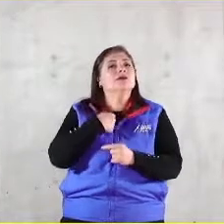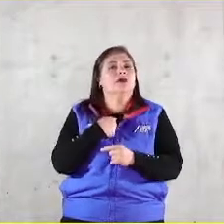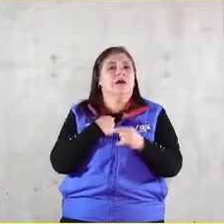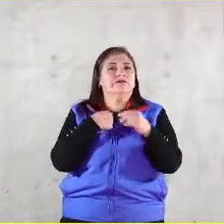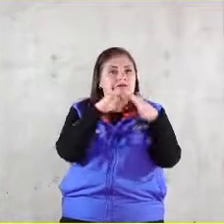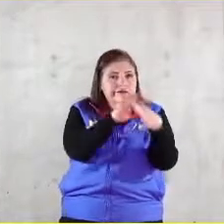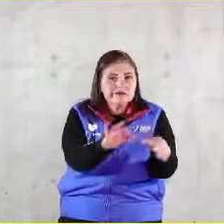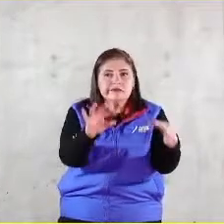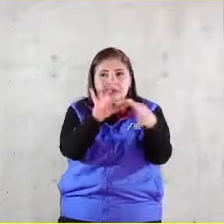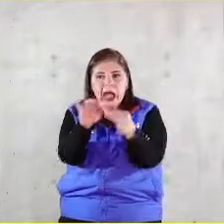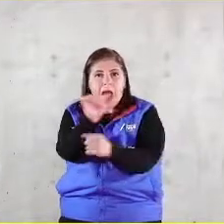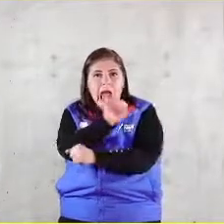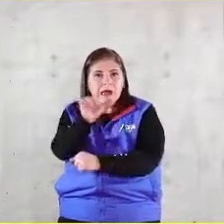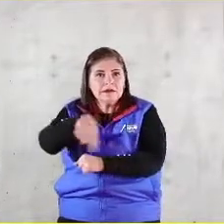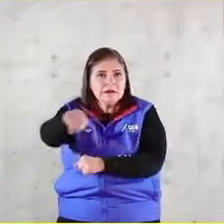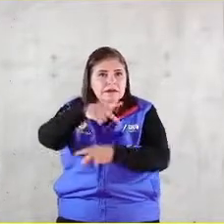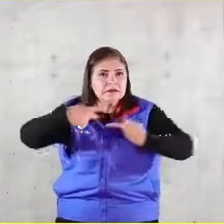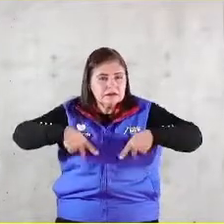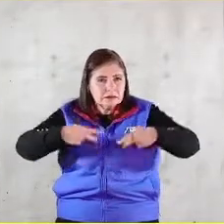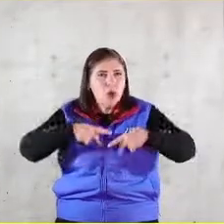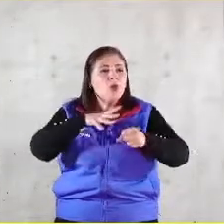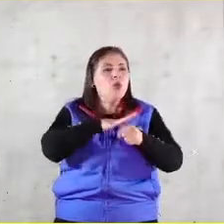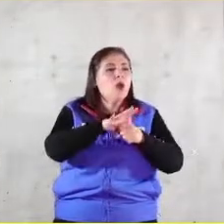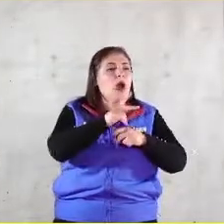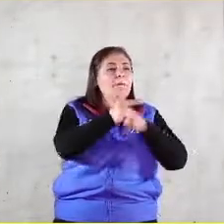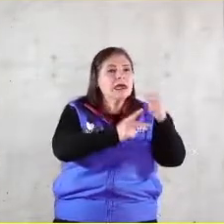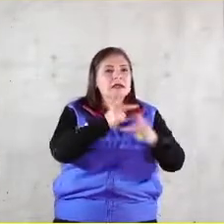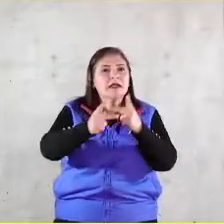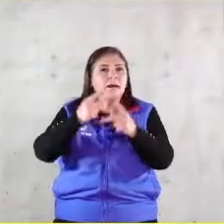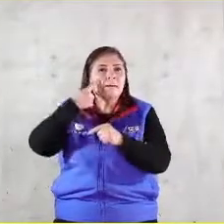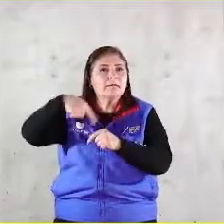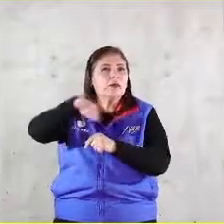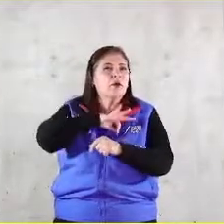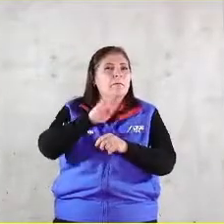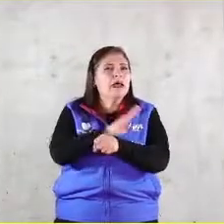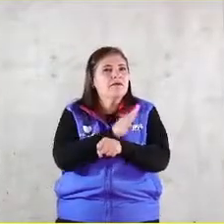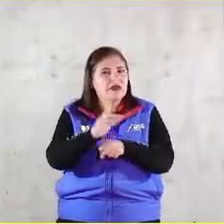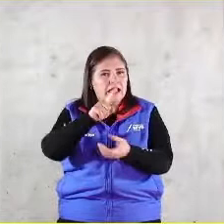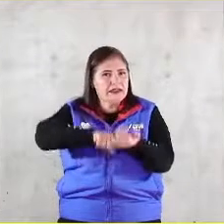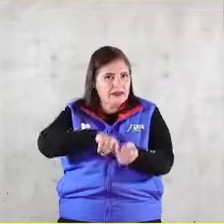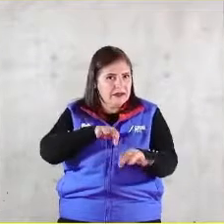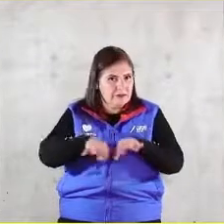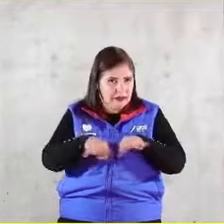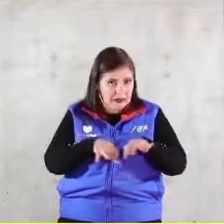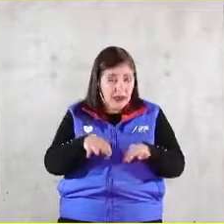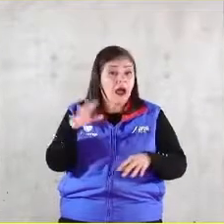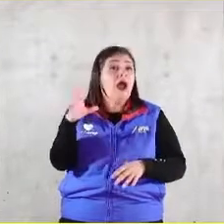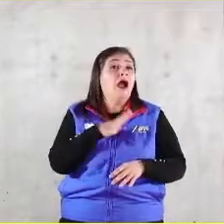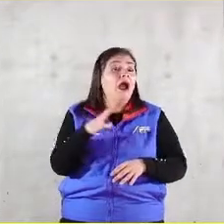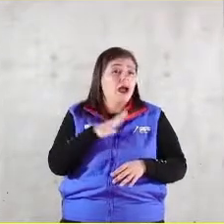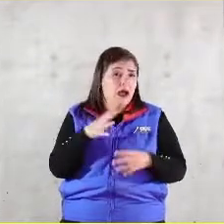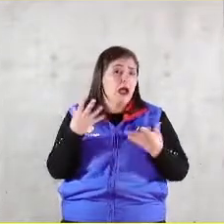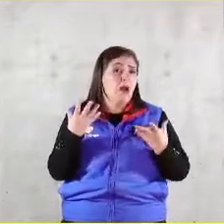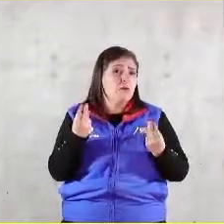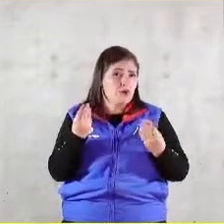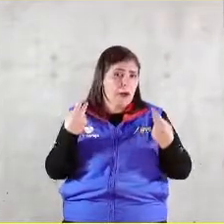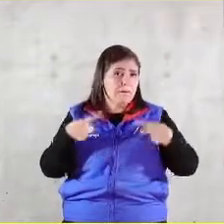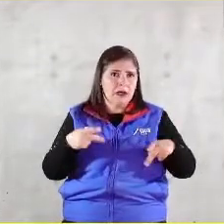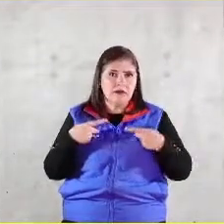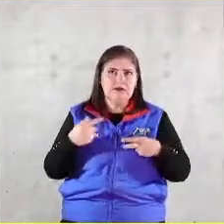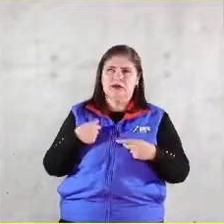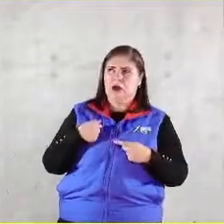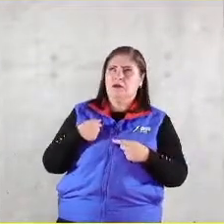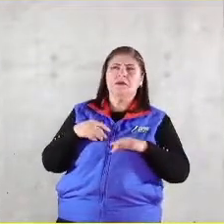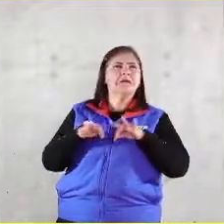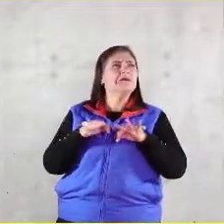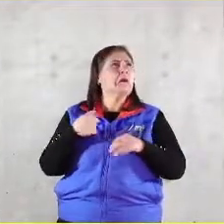explico a los colaboradores cuáles son sus prestaciones y ustedes no me dejarán mentir son muchísimos los colaboradores que desconocen cuáles